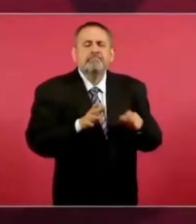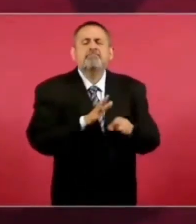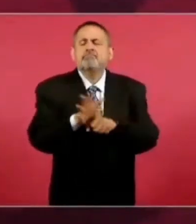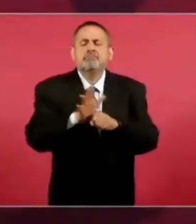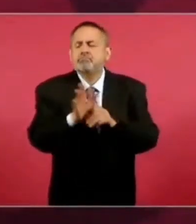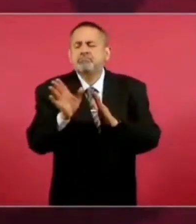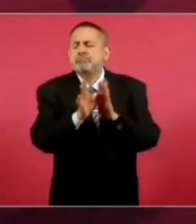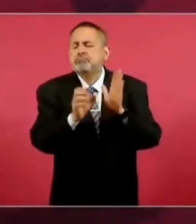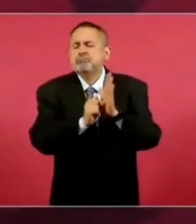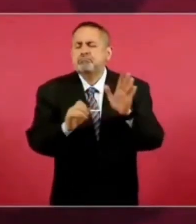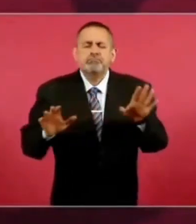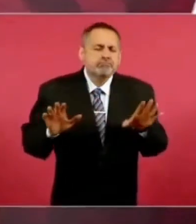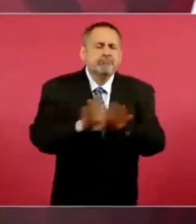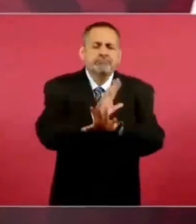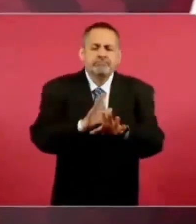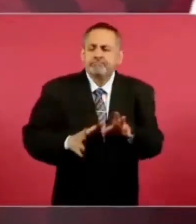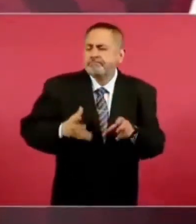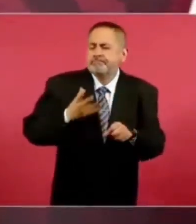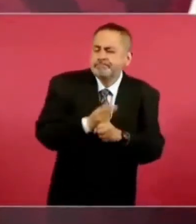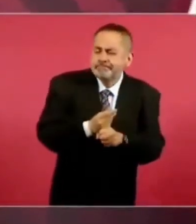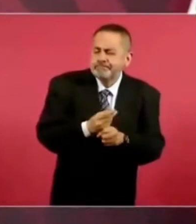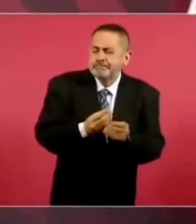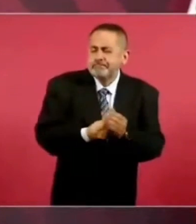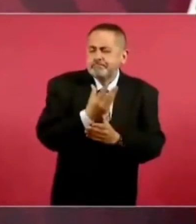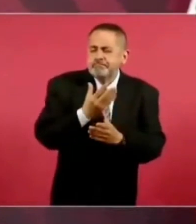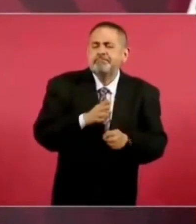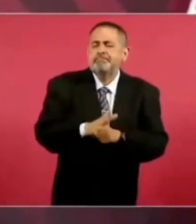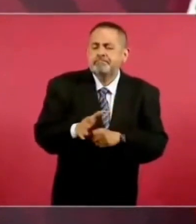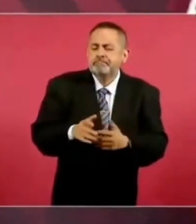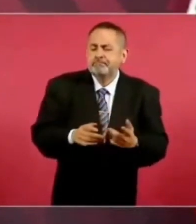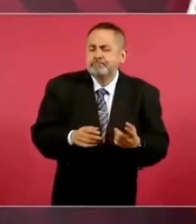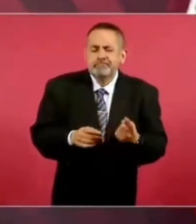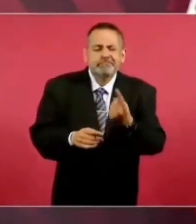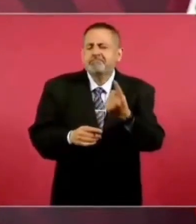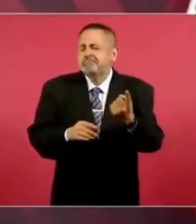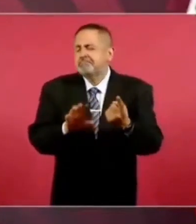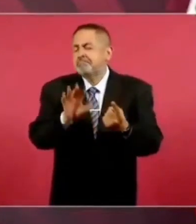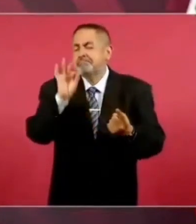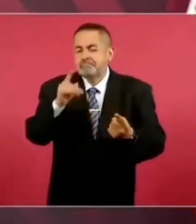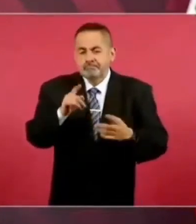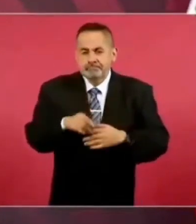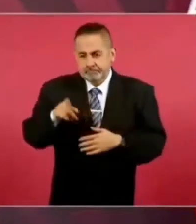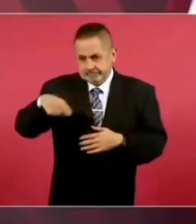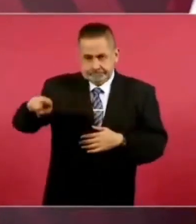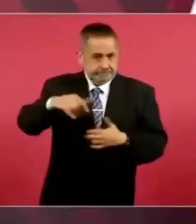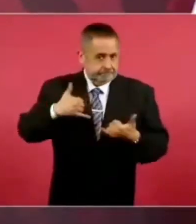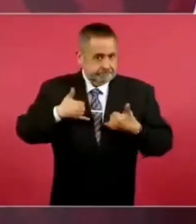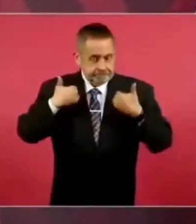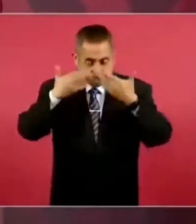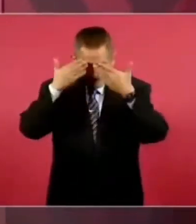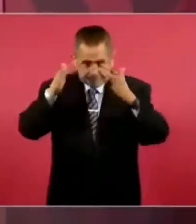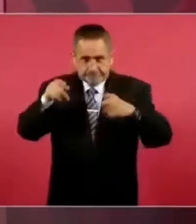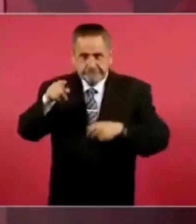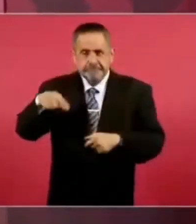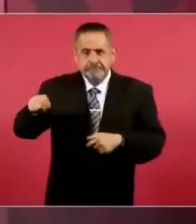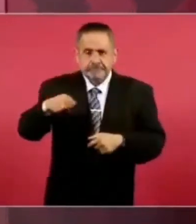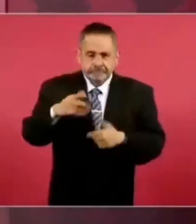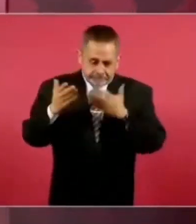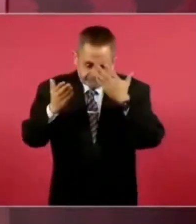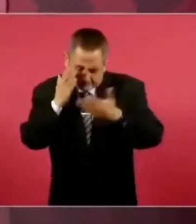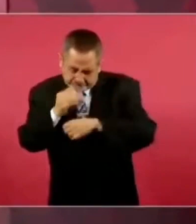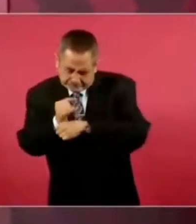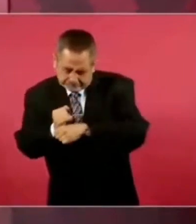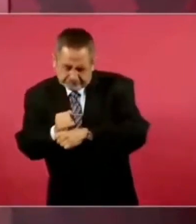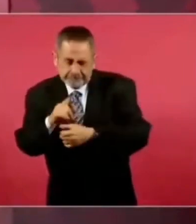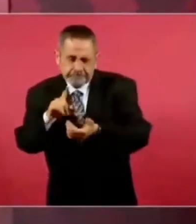eso para los jóvenes, los que estudian Derecho,